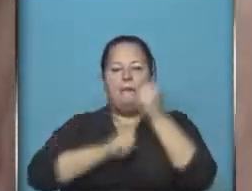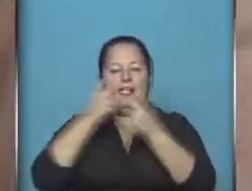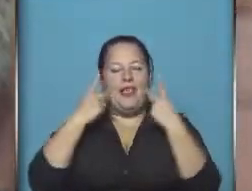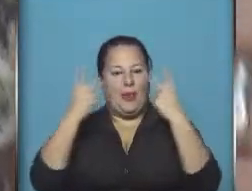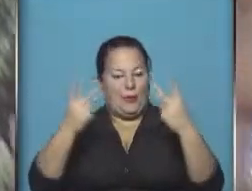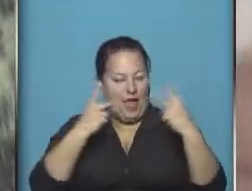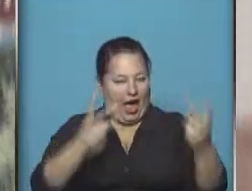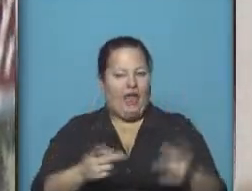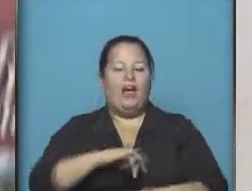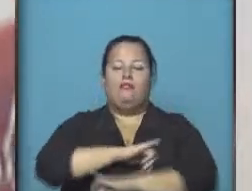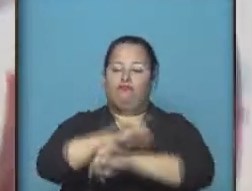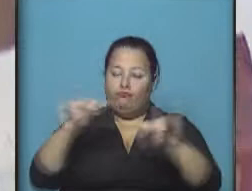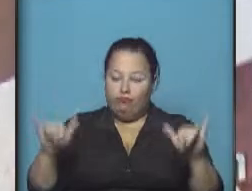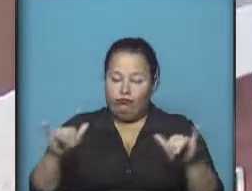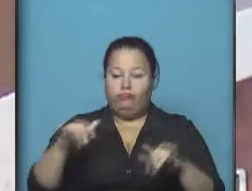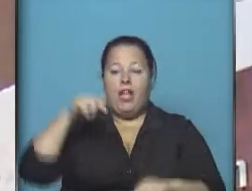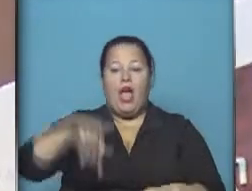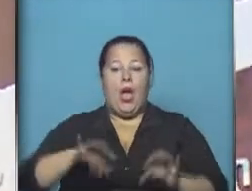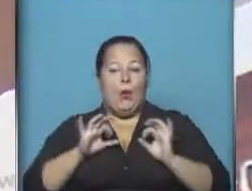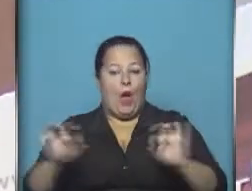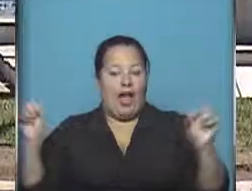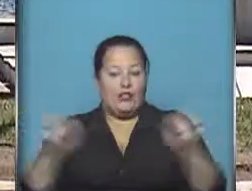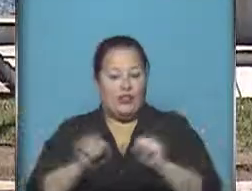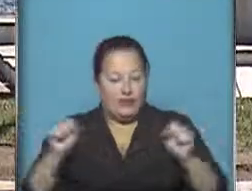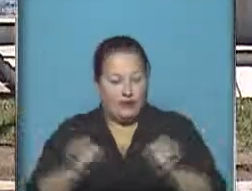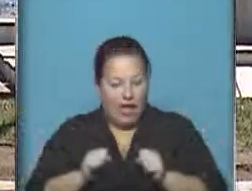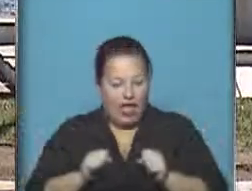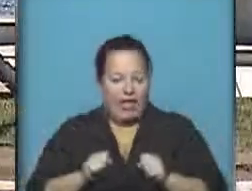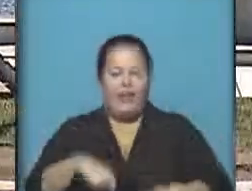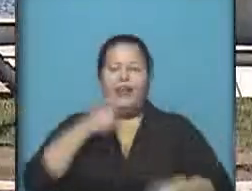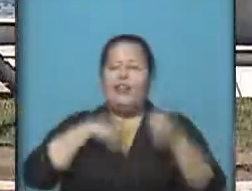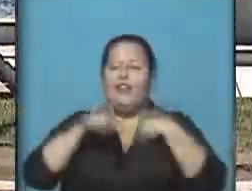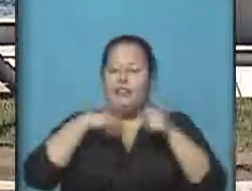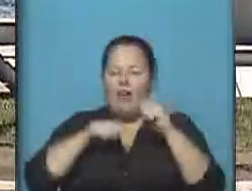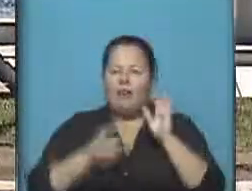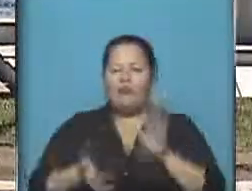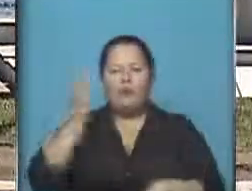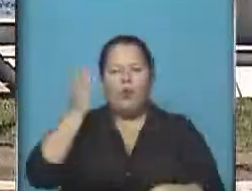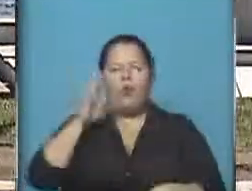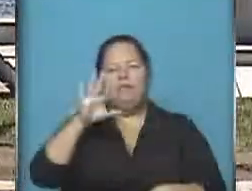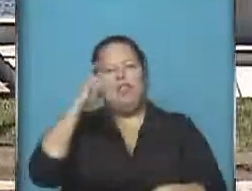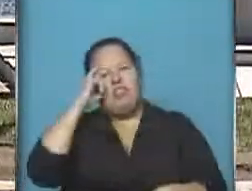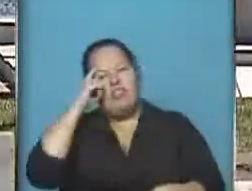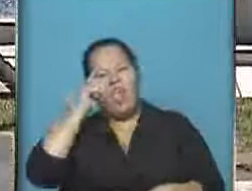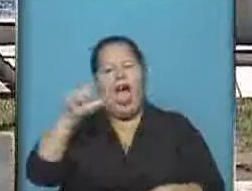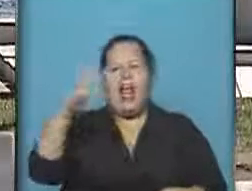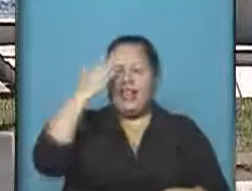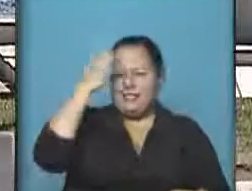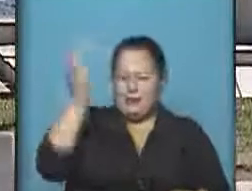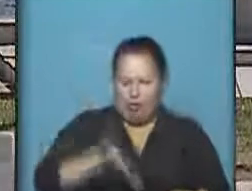Viajes informó que en estas vacaciones de invierno las ventas aumentaron entre un 10 y un